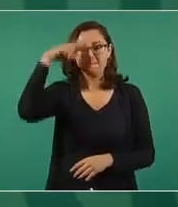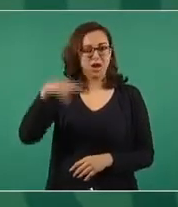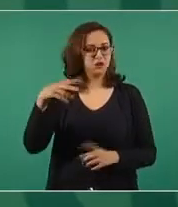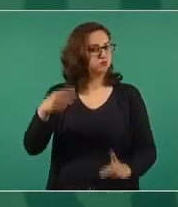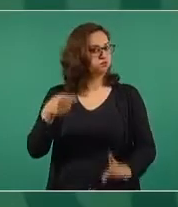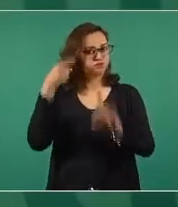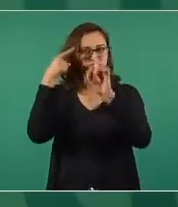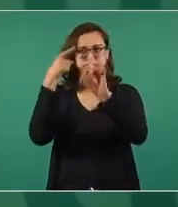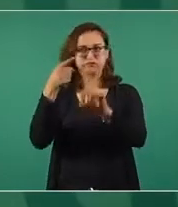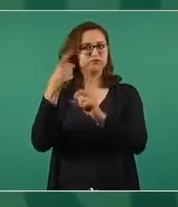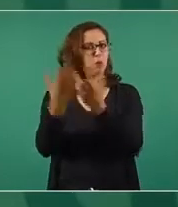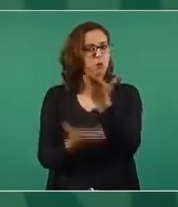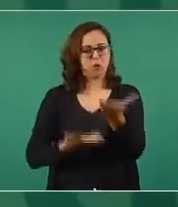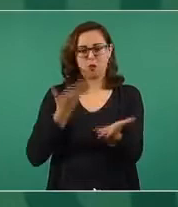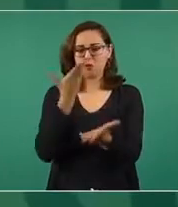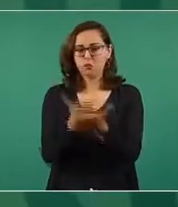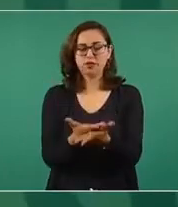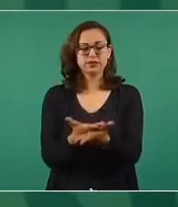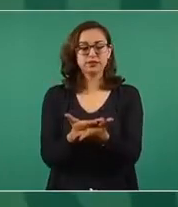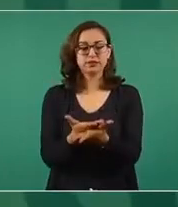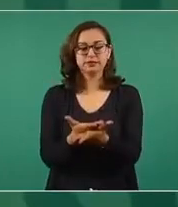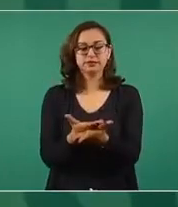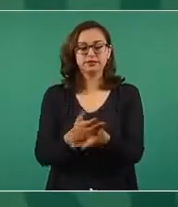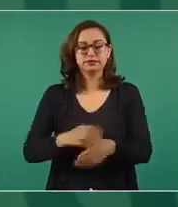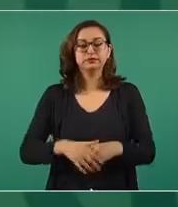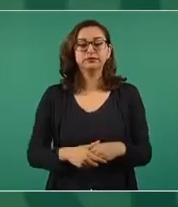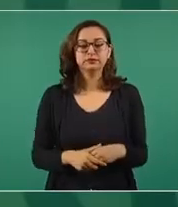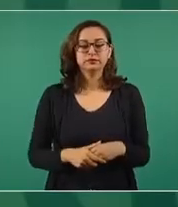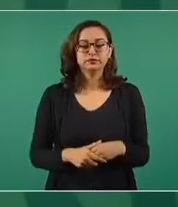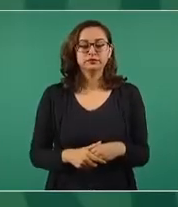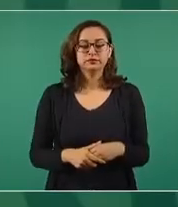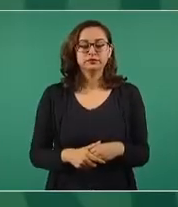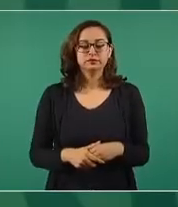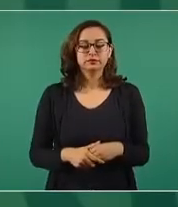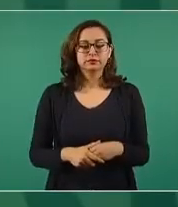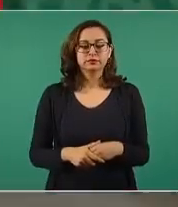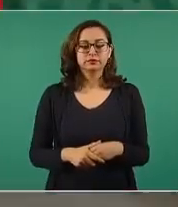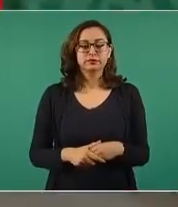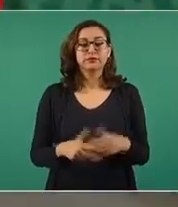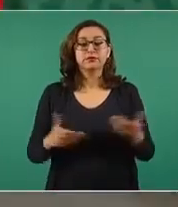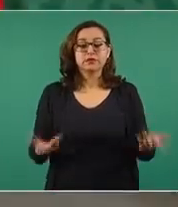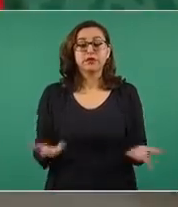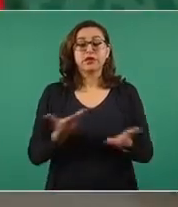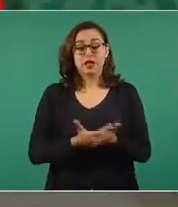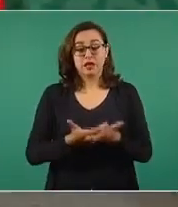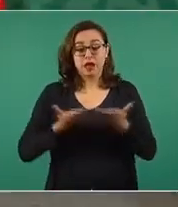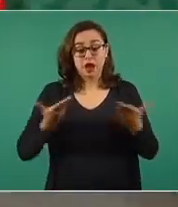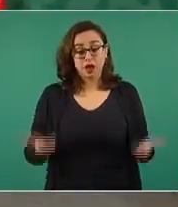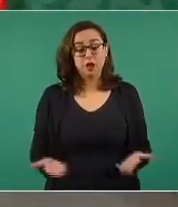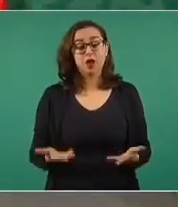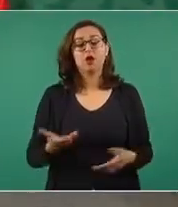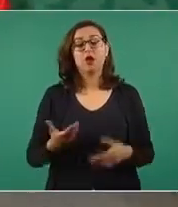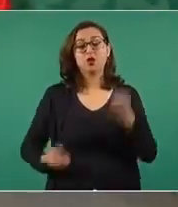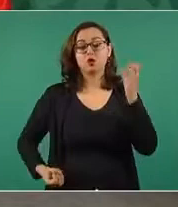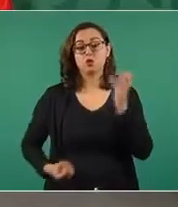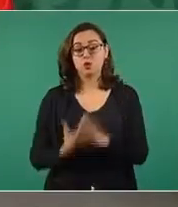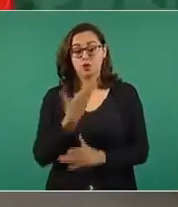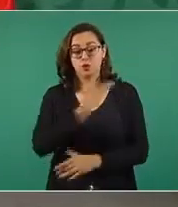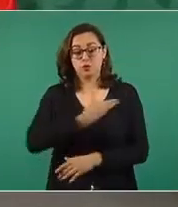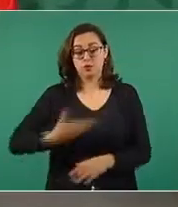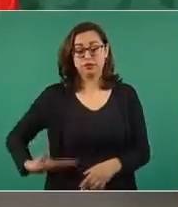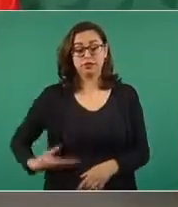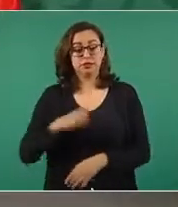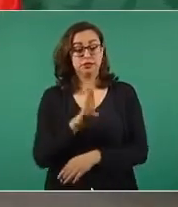y cómo afortunadamente con el presidente Biden hemos podido